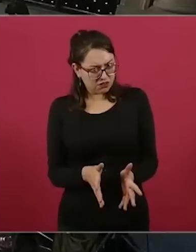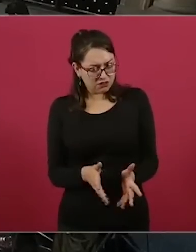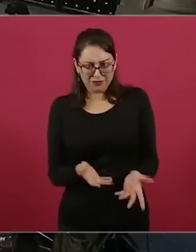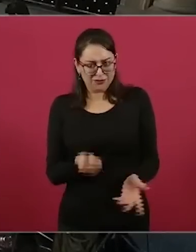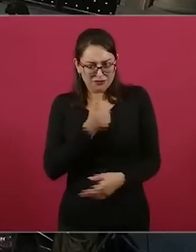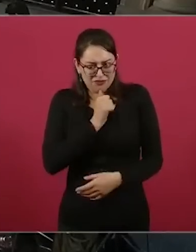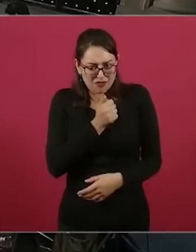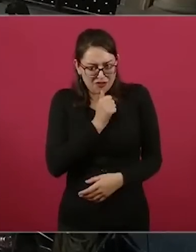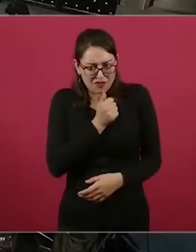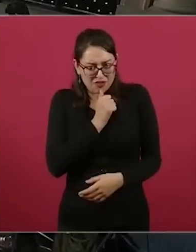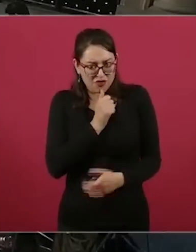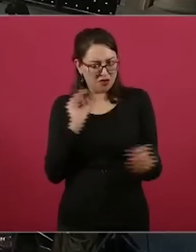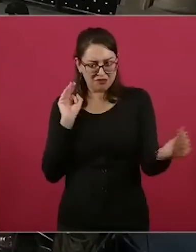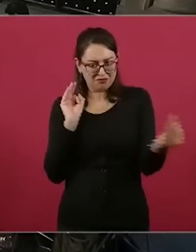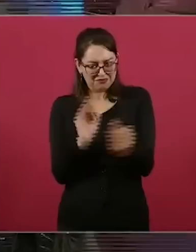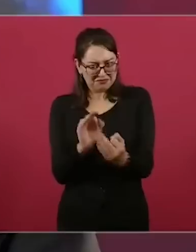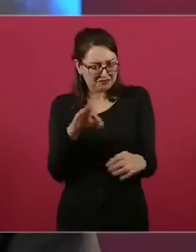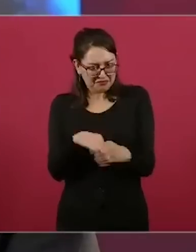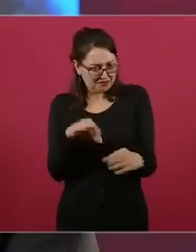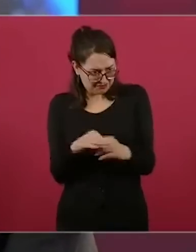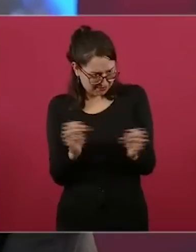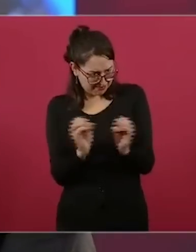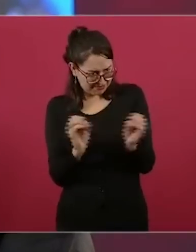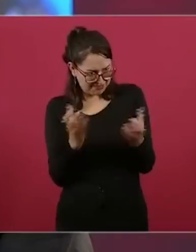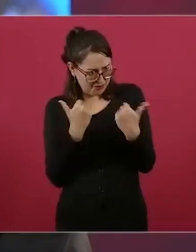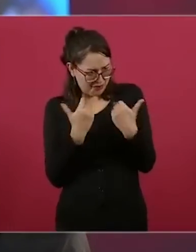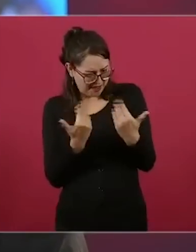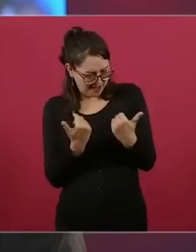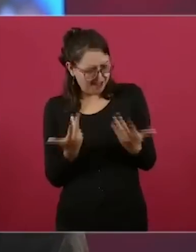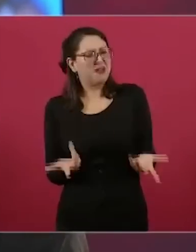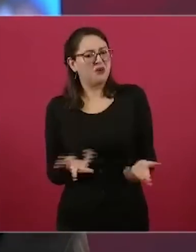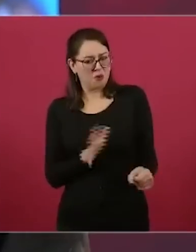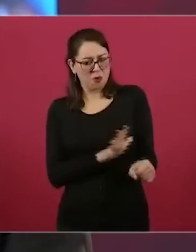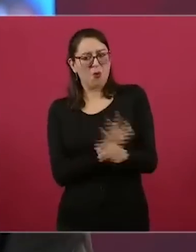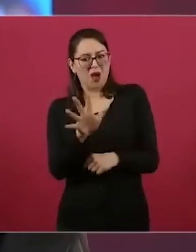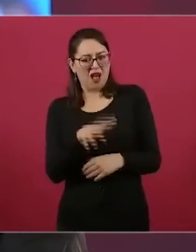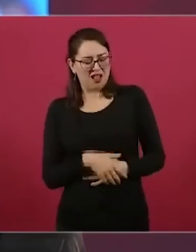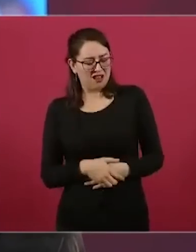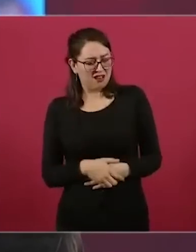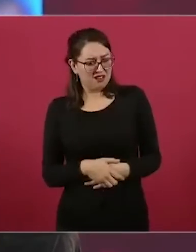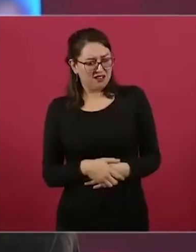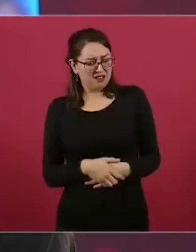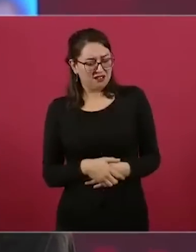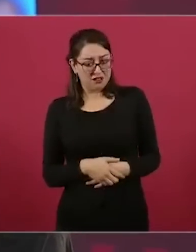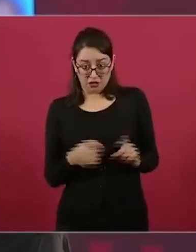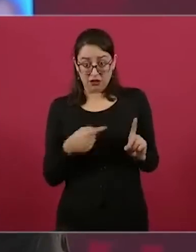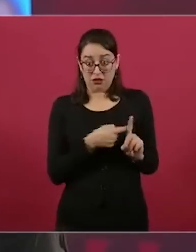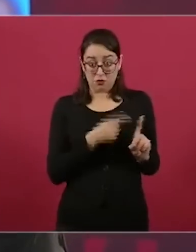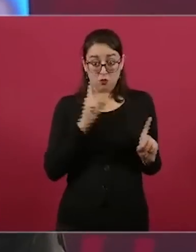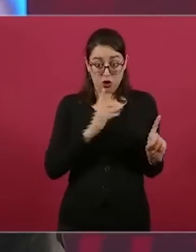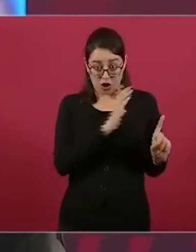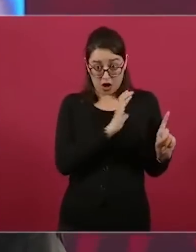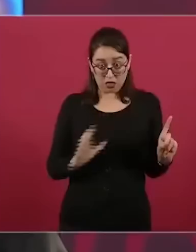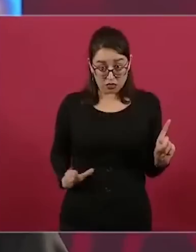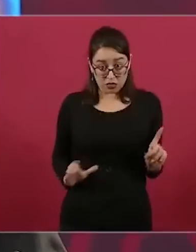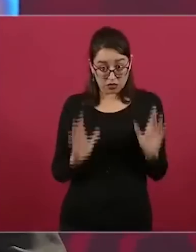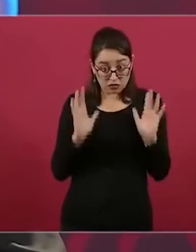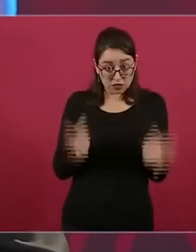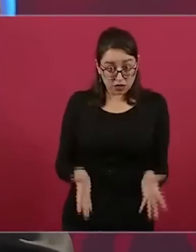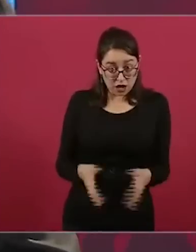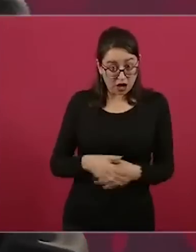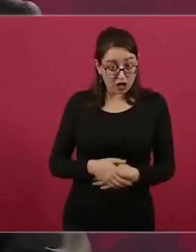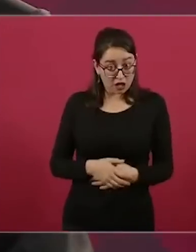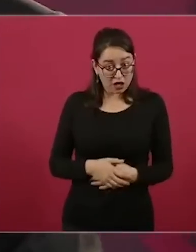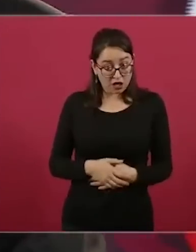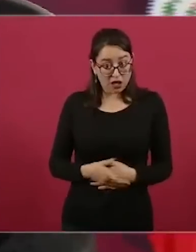elecciones, ya entonces vemos. Pero todavía no. ¿Ya dijeron ellos que es la candidata? No. Ah,